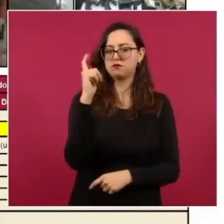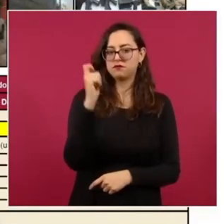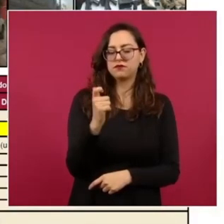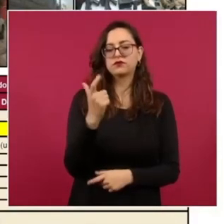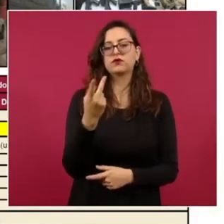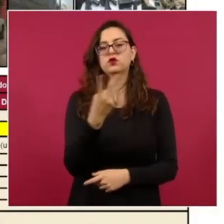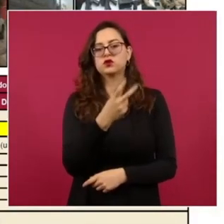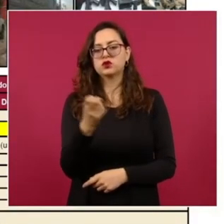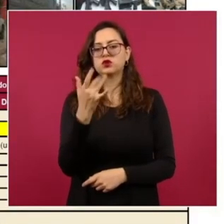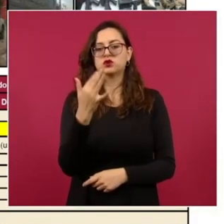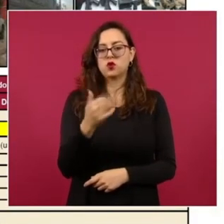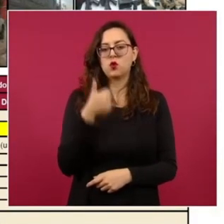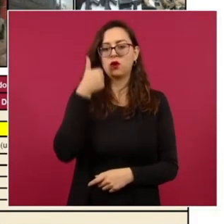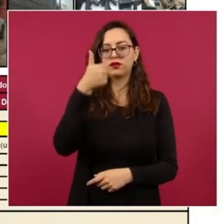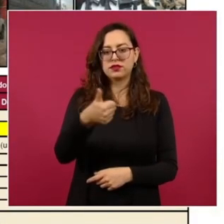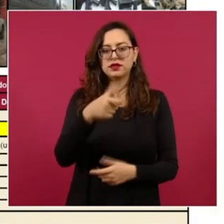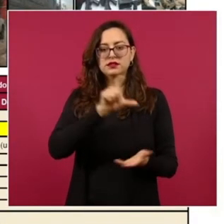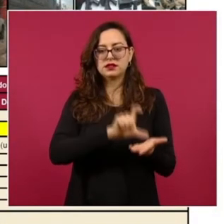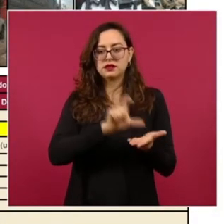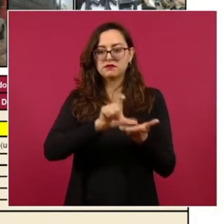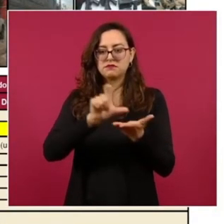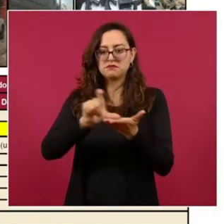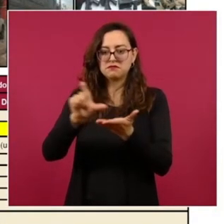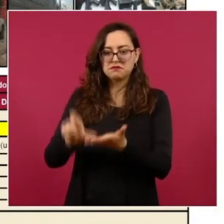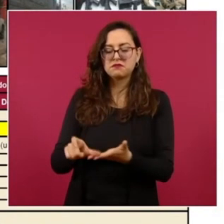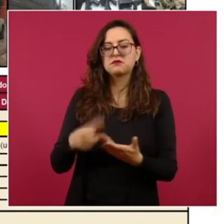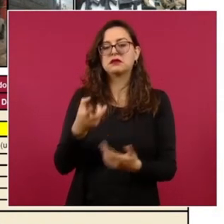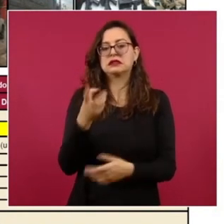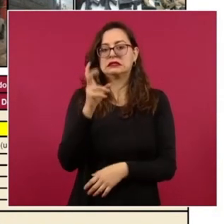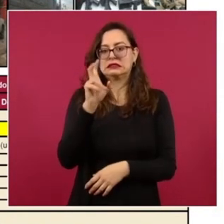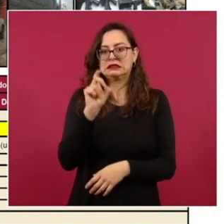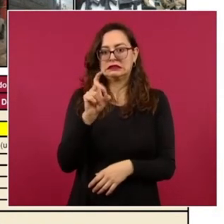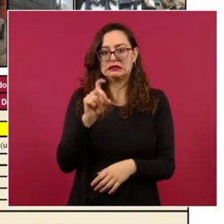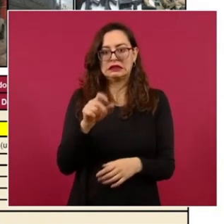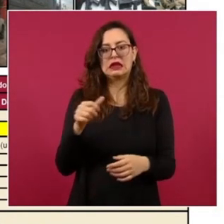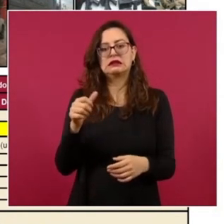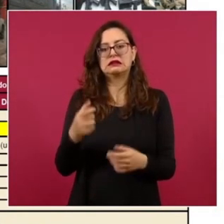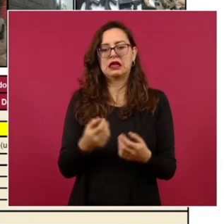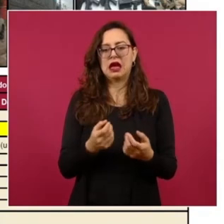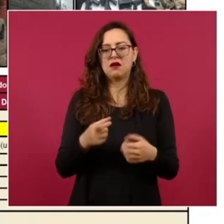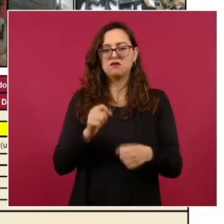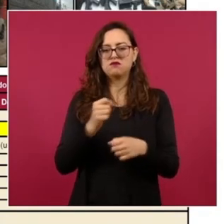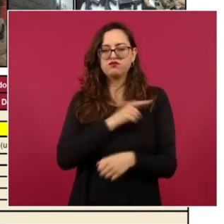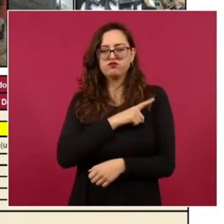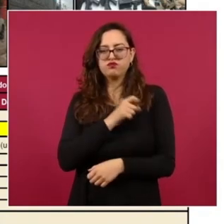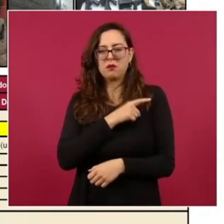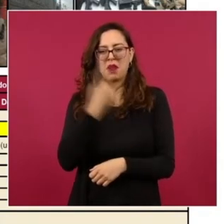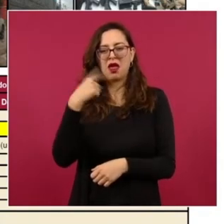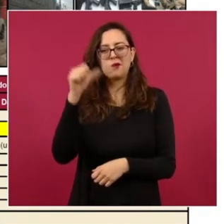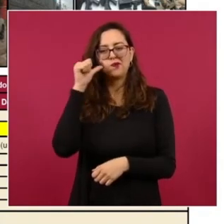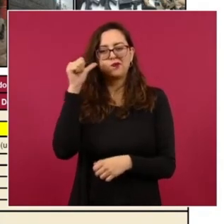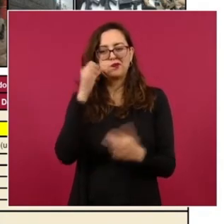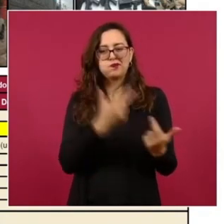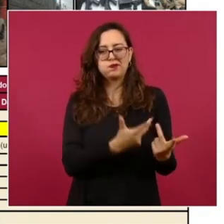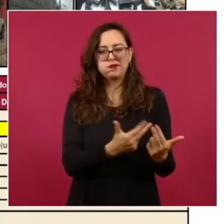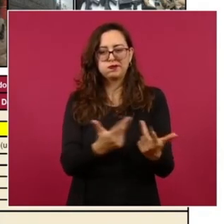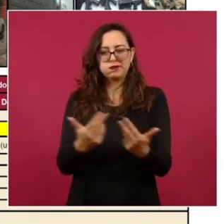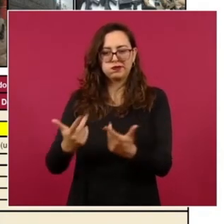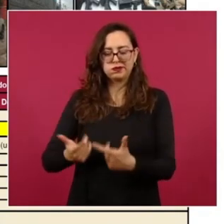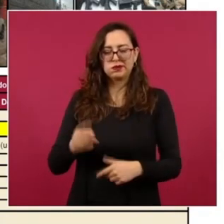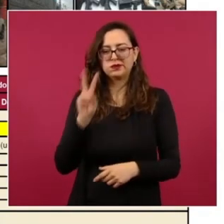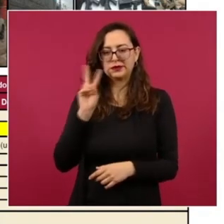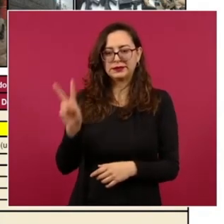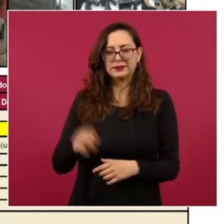cartuchos y 30 estrellas ponchallantas. En San Luis Río Colorado, cuatro personas